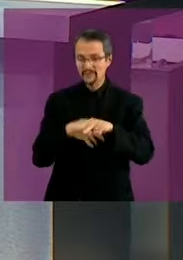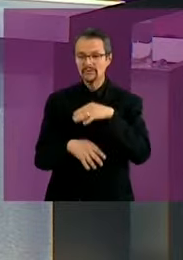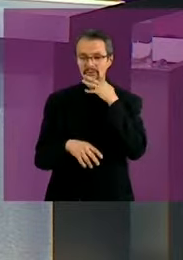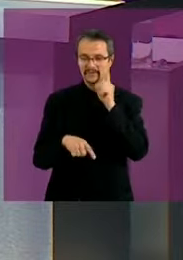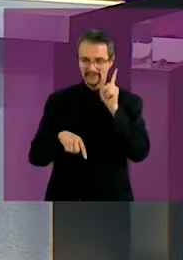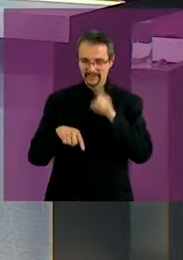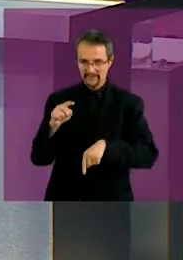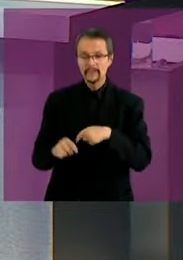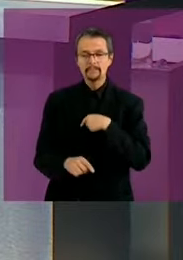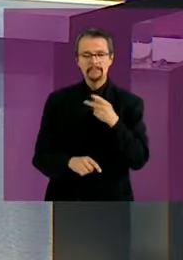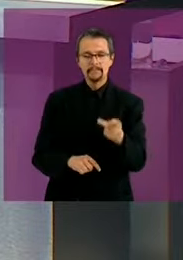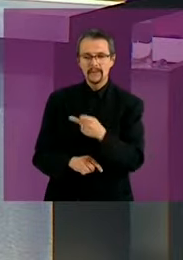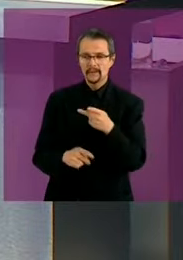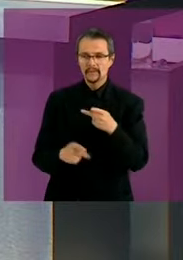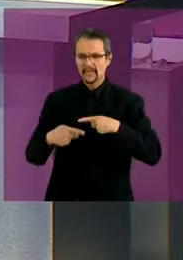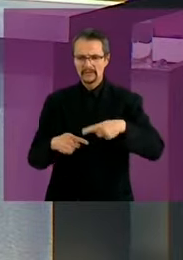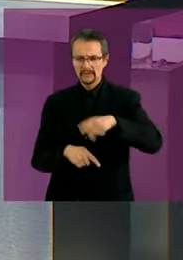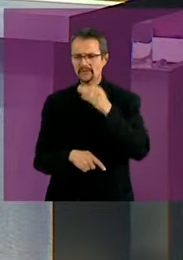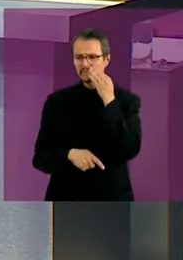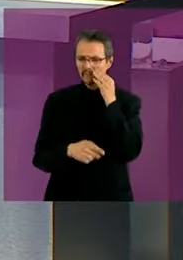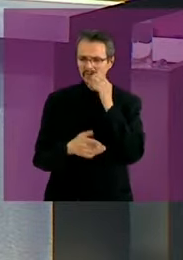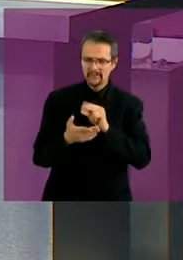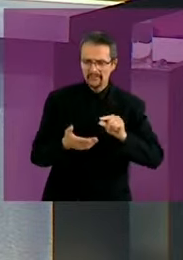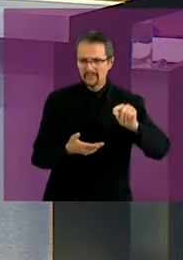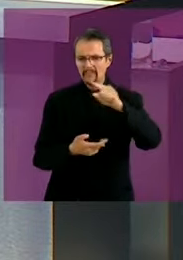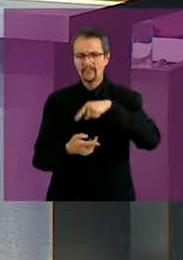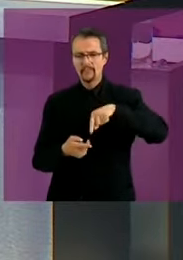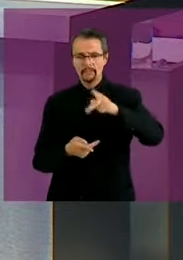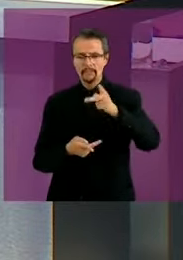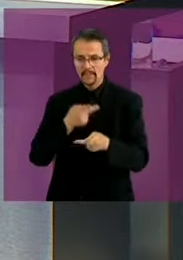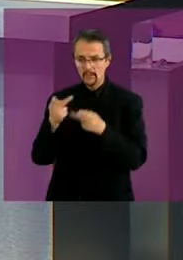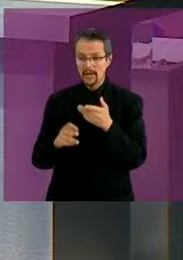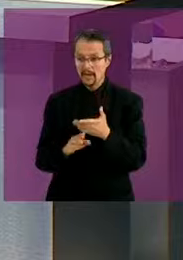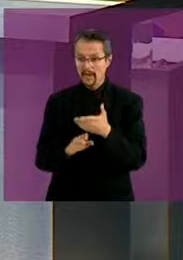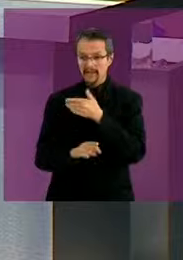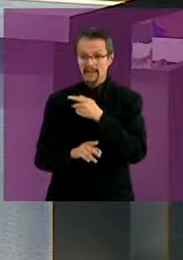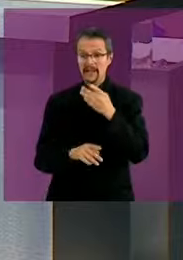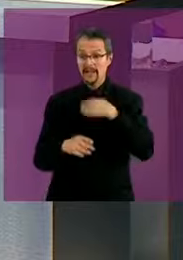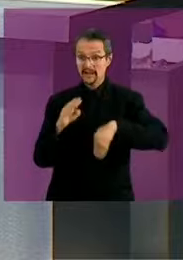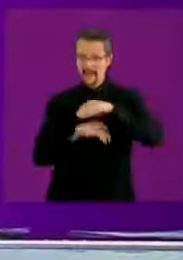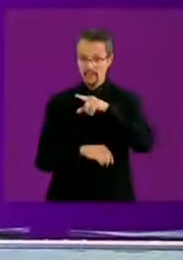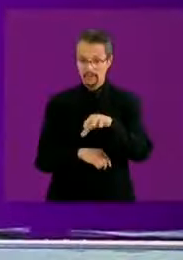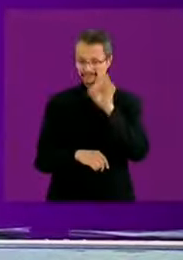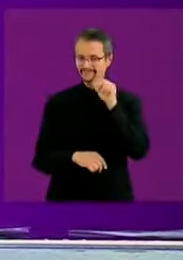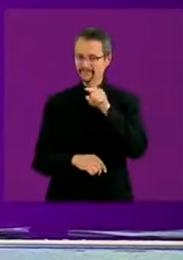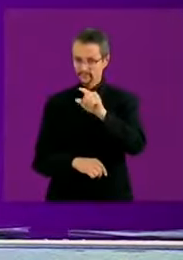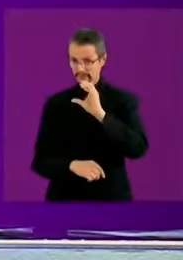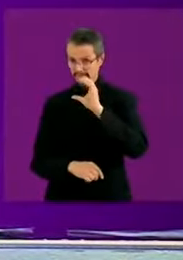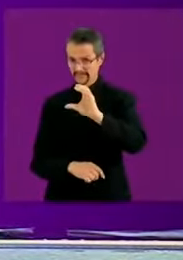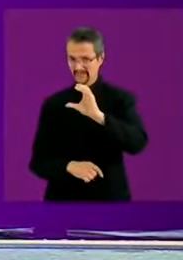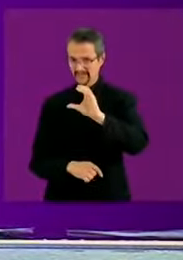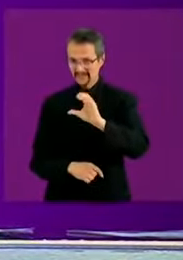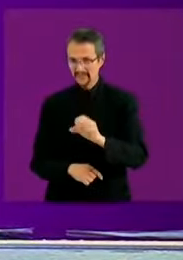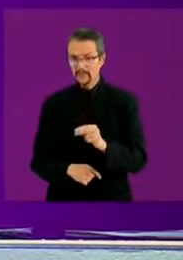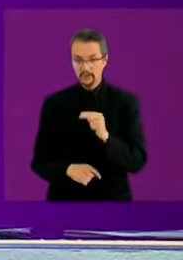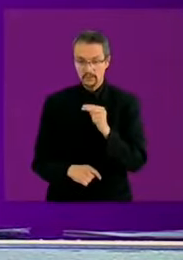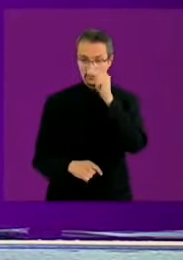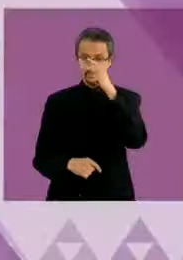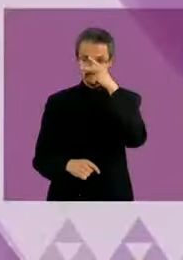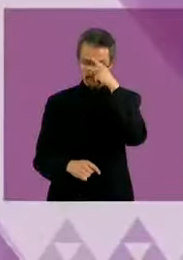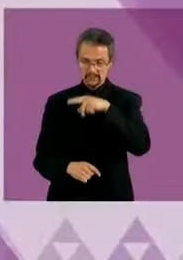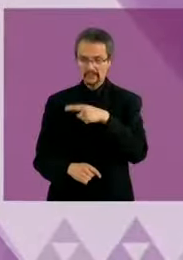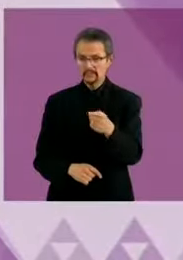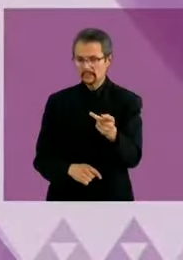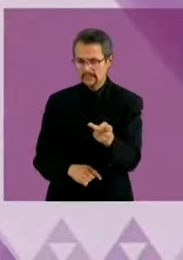a través de redes sociales. Candidata Claudia Sheinbaum por descarte la C, la primera del norte del país. Tomando en cuenta